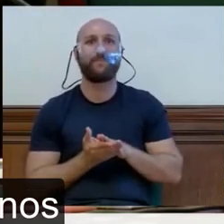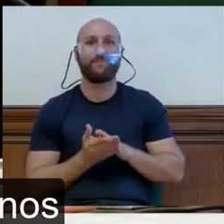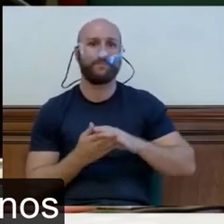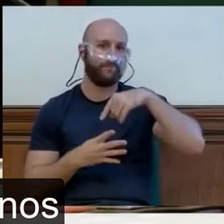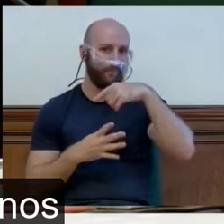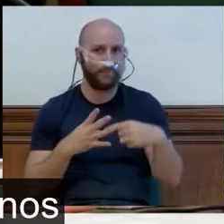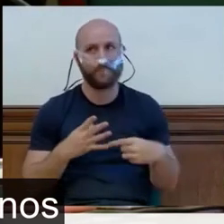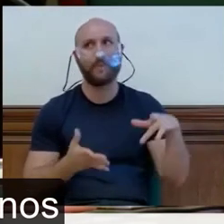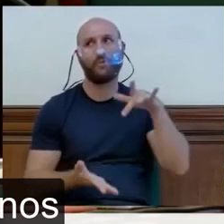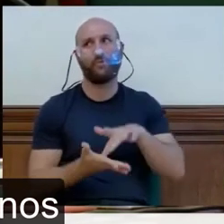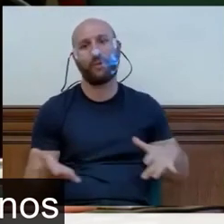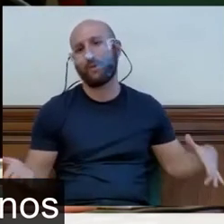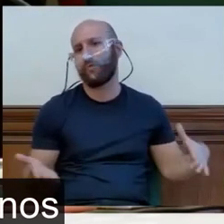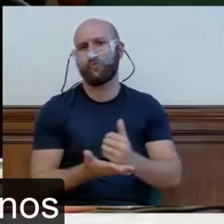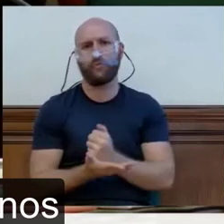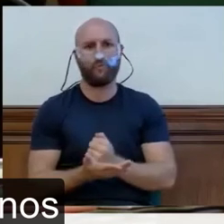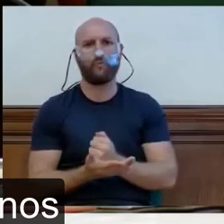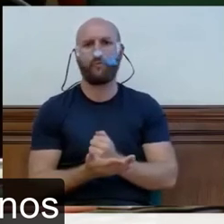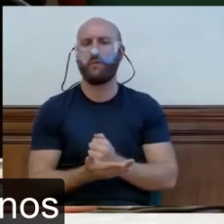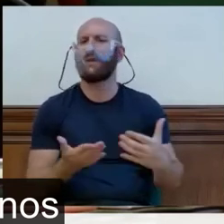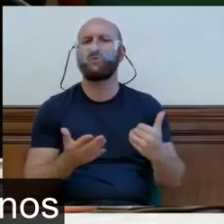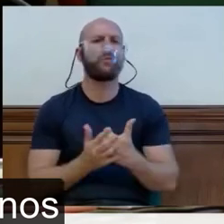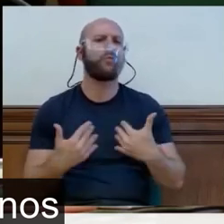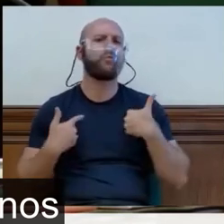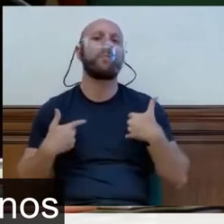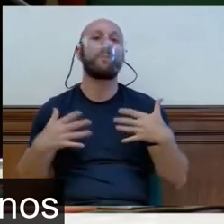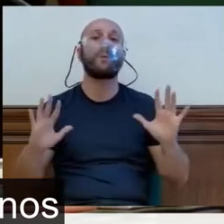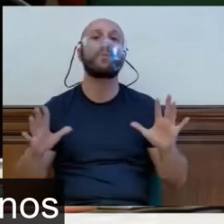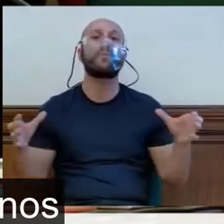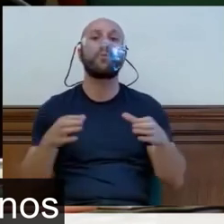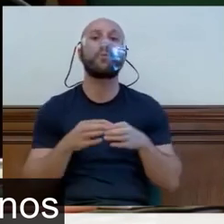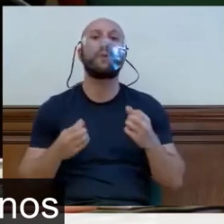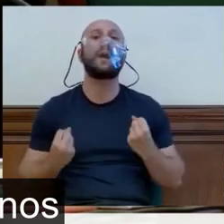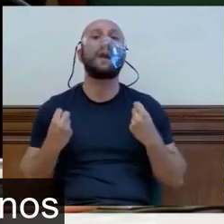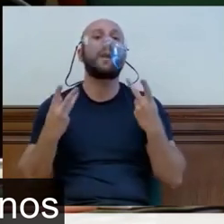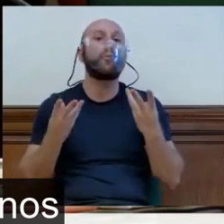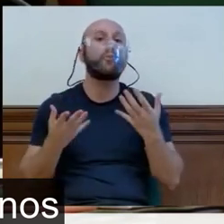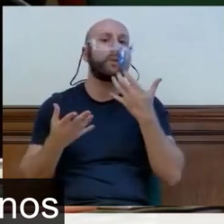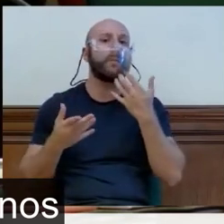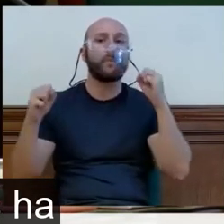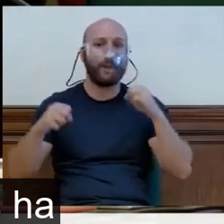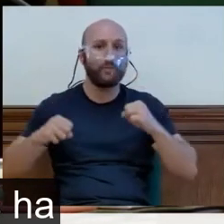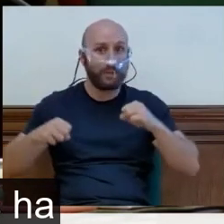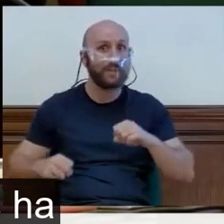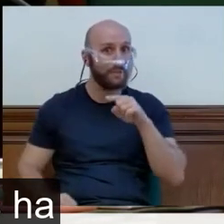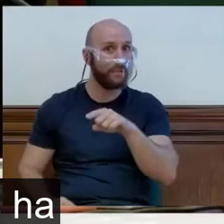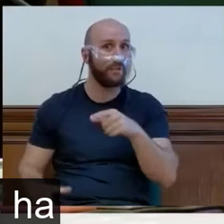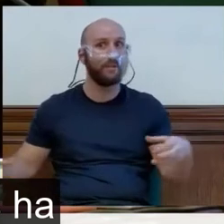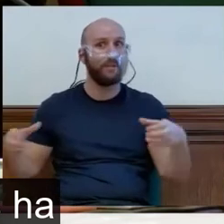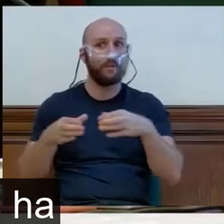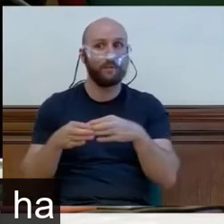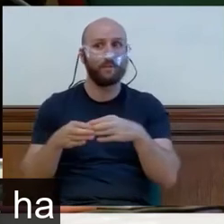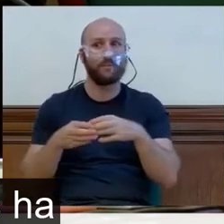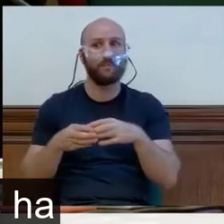O todos lo hemos pasado mal. Pero hay algunos colectivos, como el de las personas mayores, que han